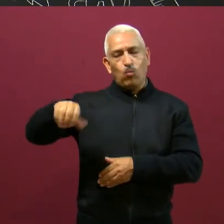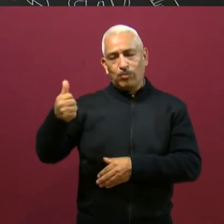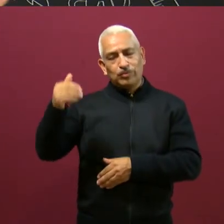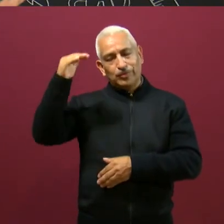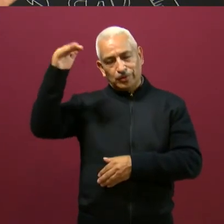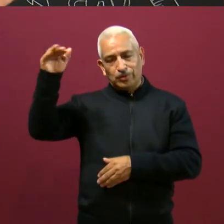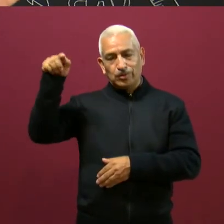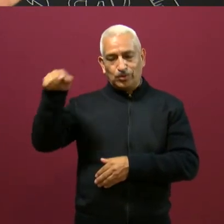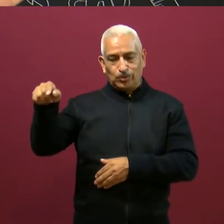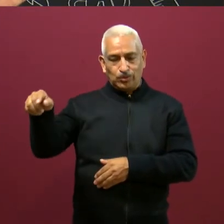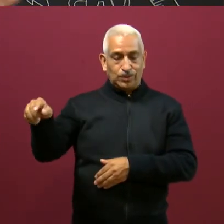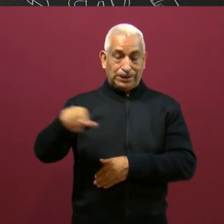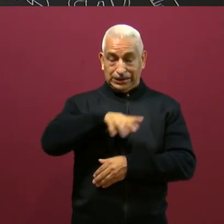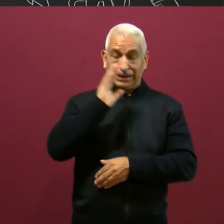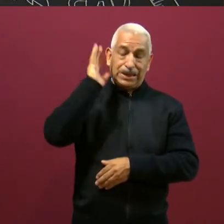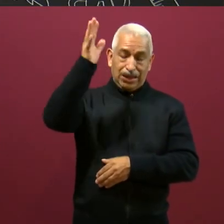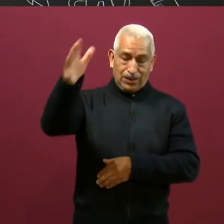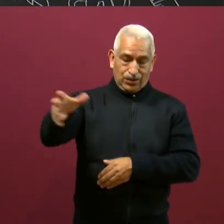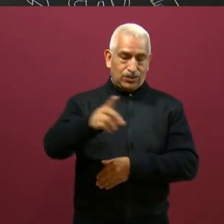por ti solo.